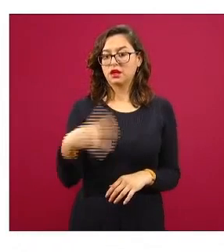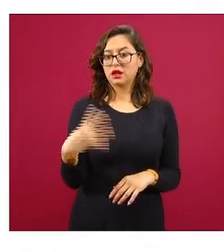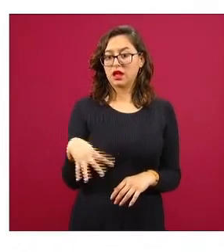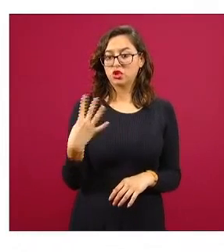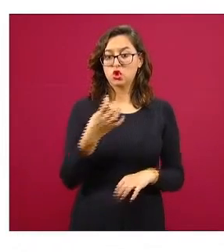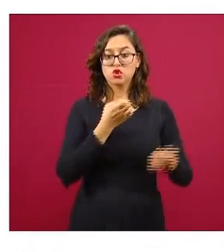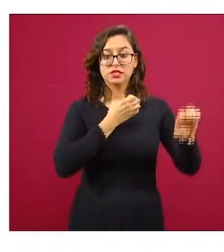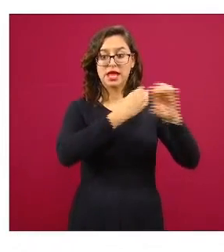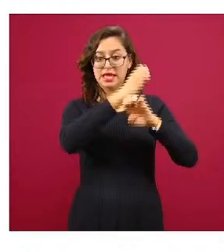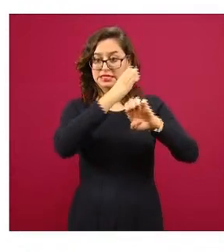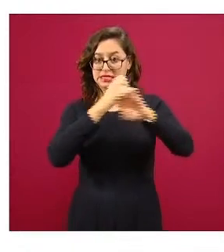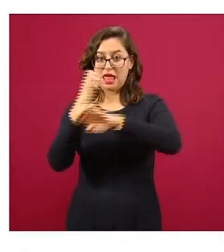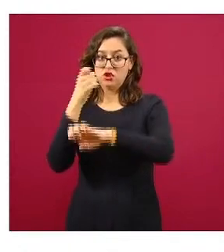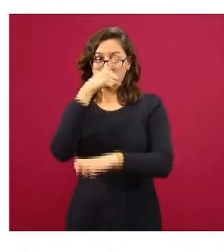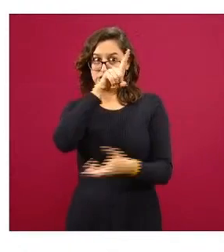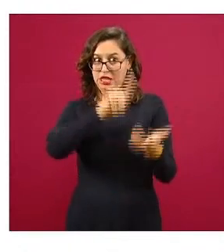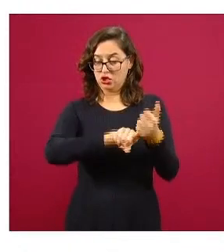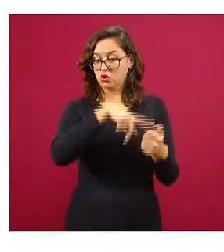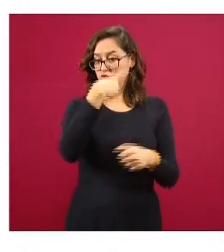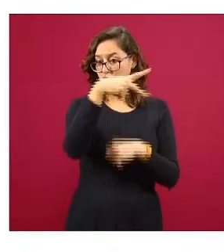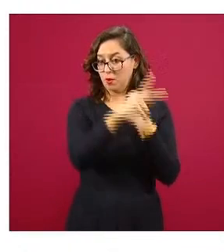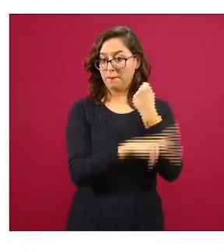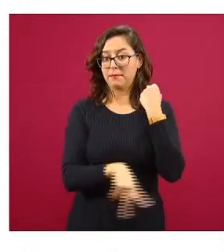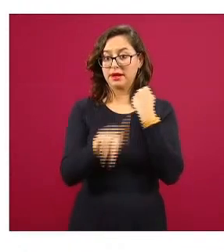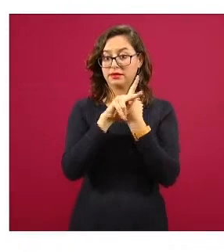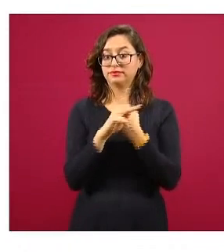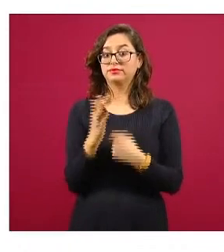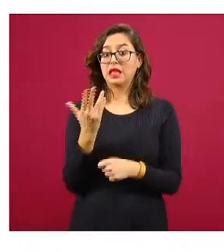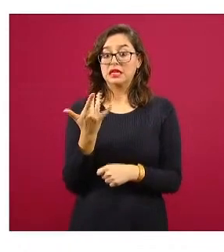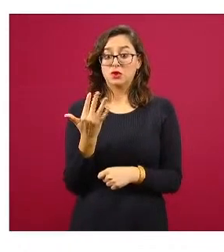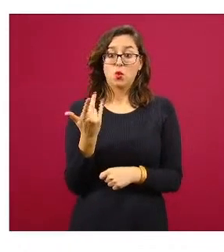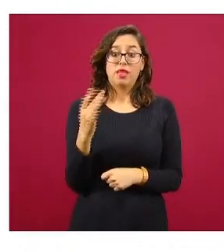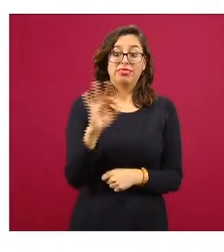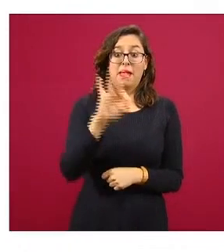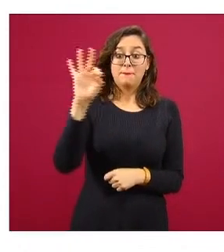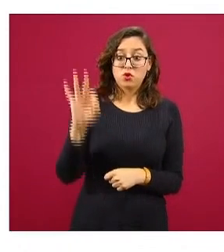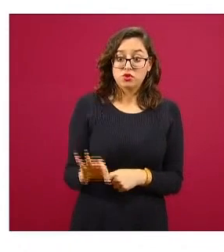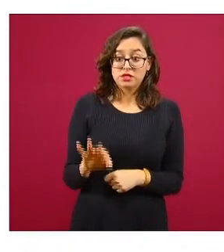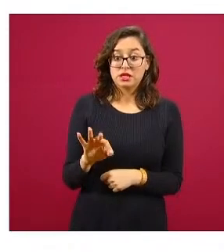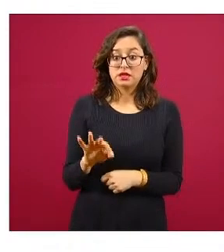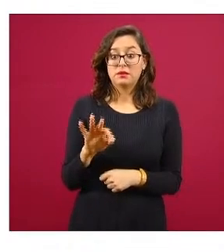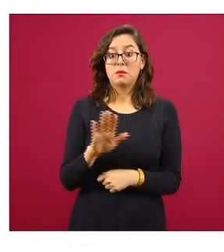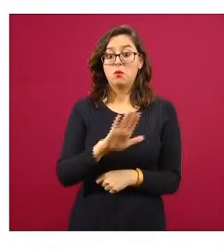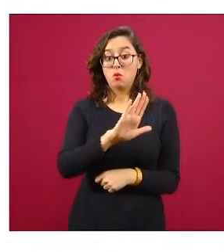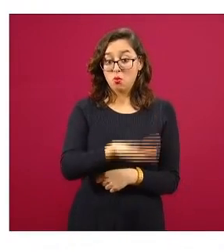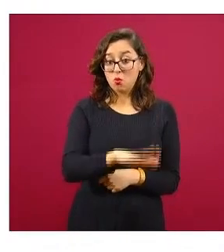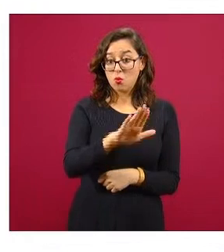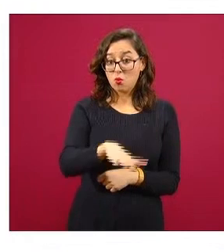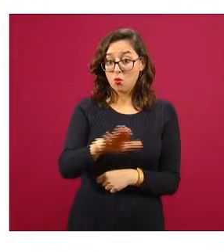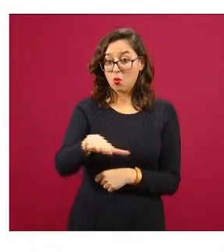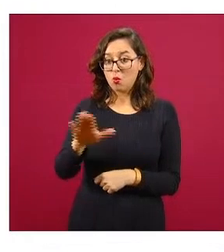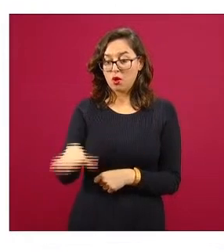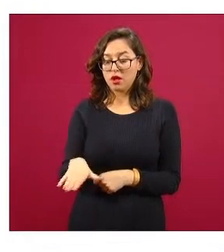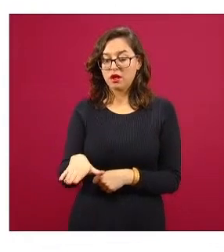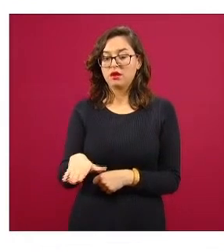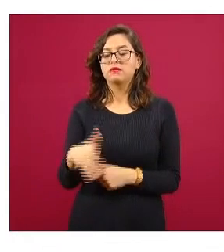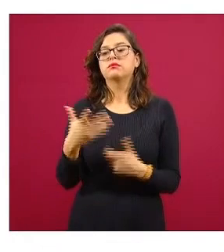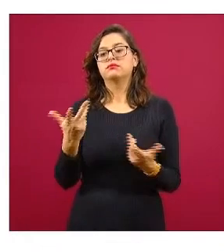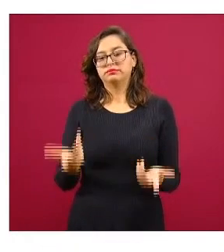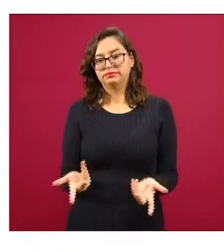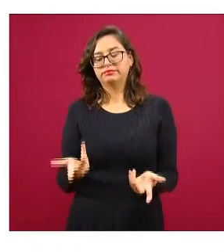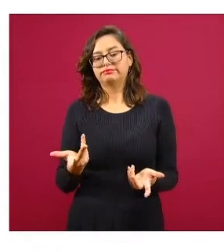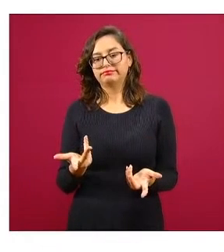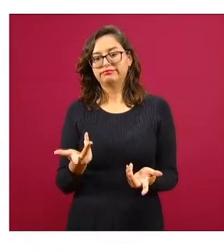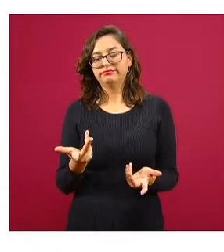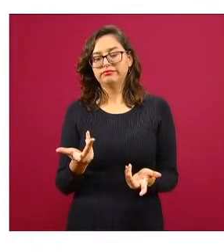estados del mismo más del 50% de las muertes en exceso se debieron a